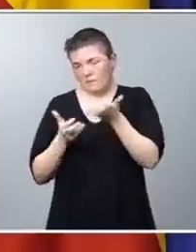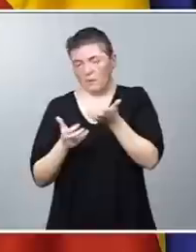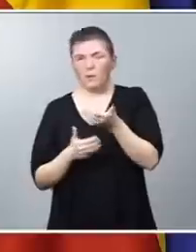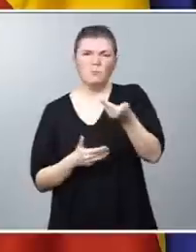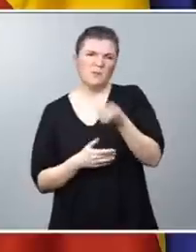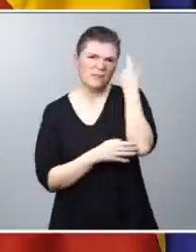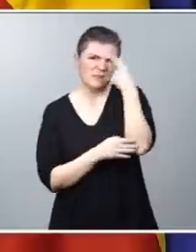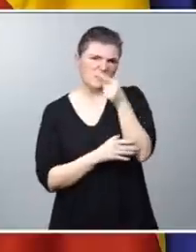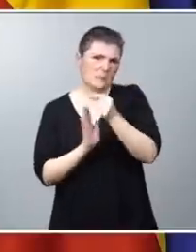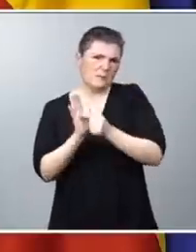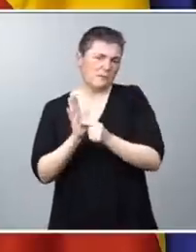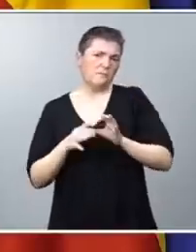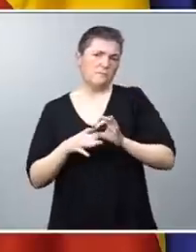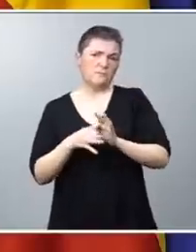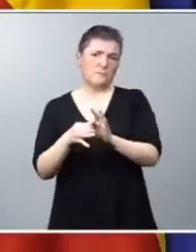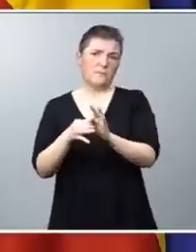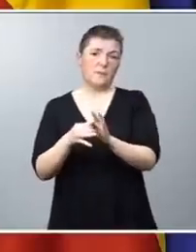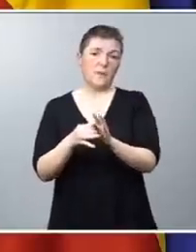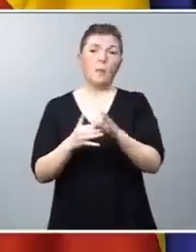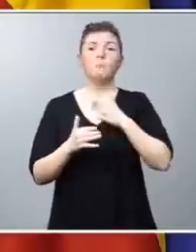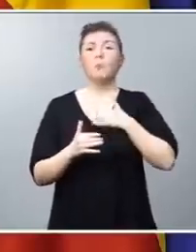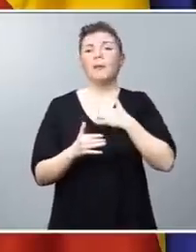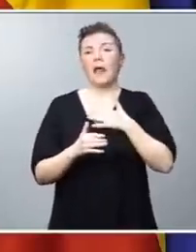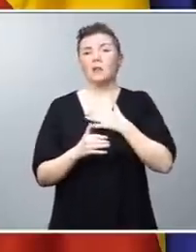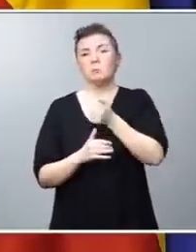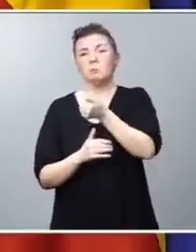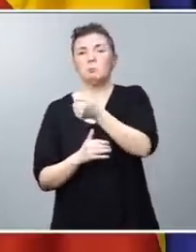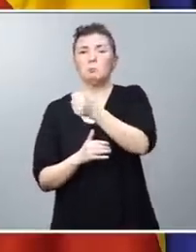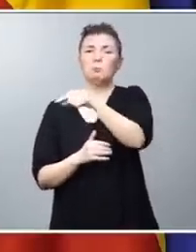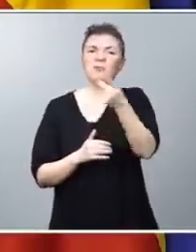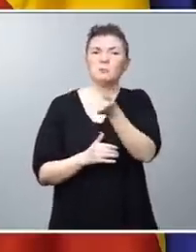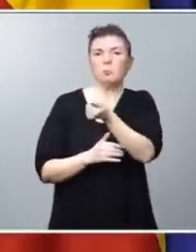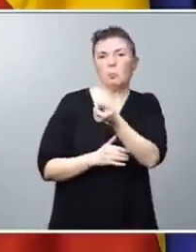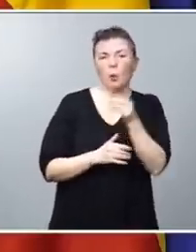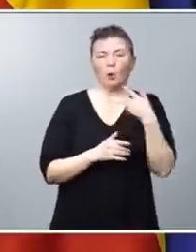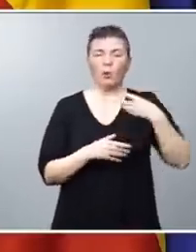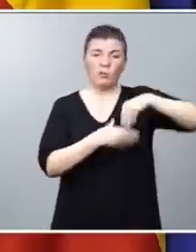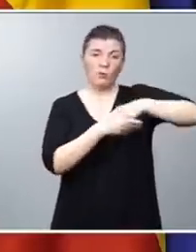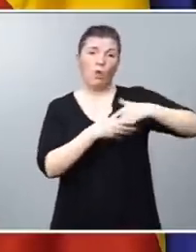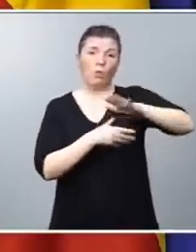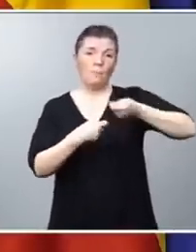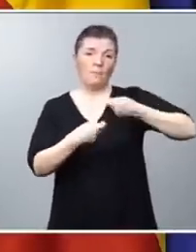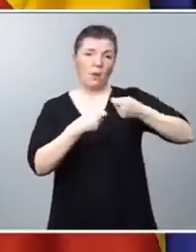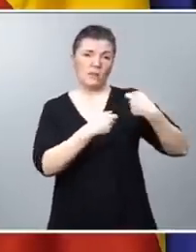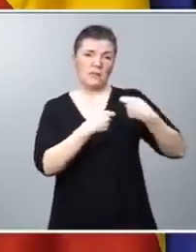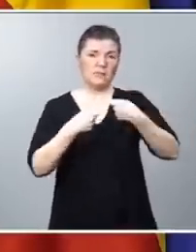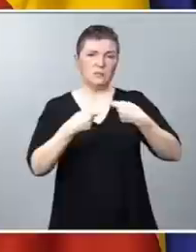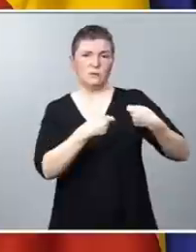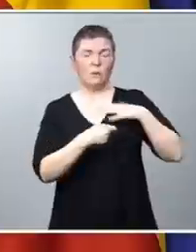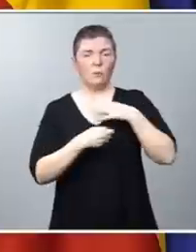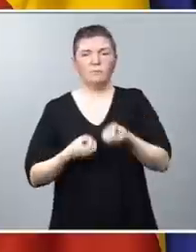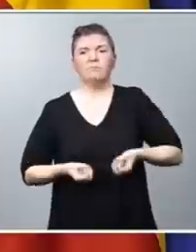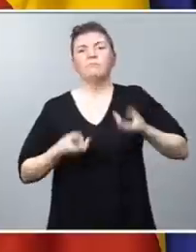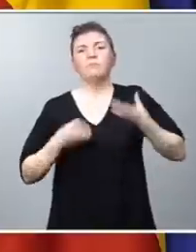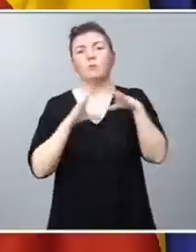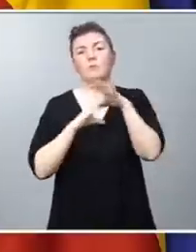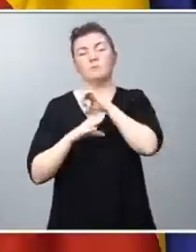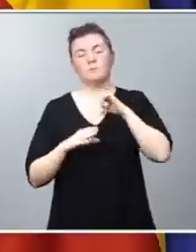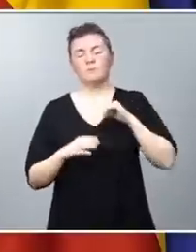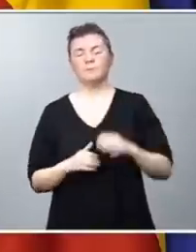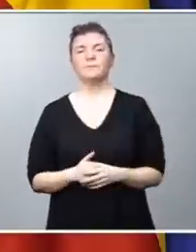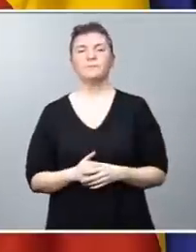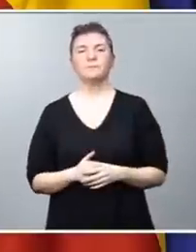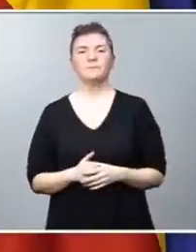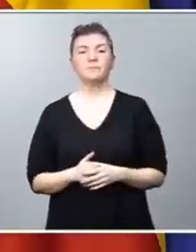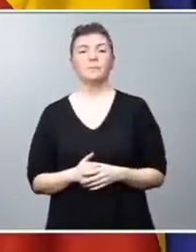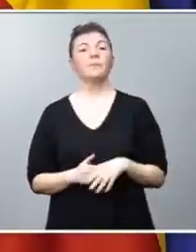medida relativa a los pequeños propietarios dentro de las zonas de mercado tensionado que van a poder declarar las comunidades autónomas. Al mismo